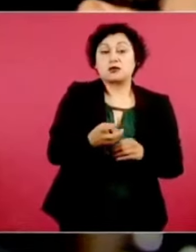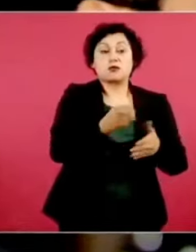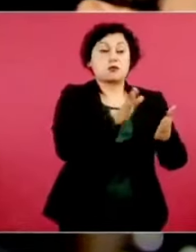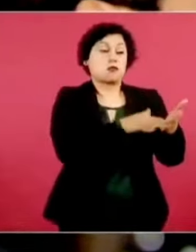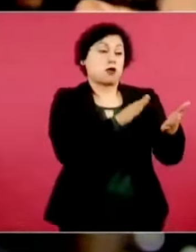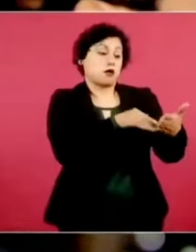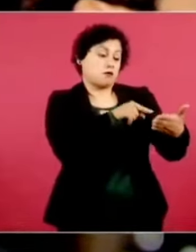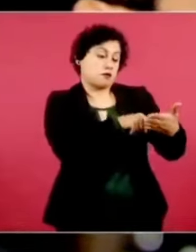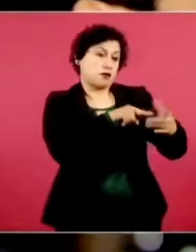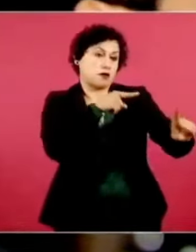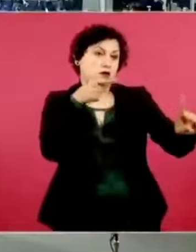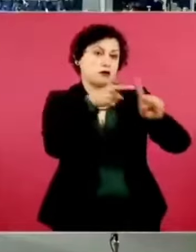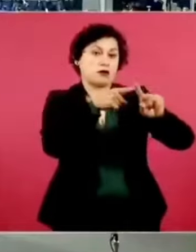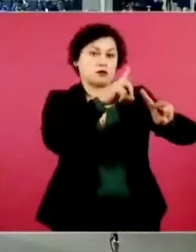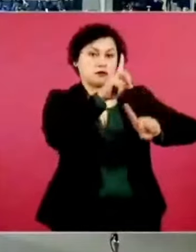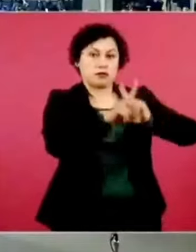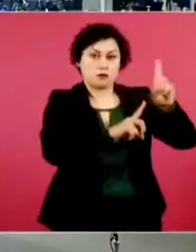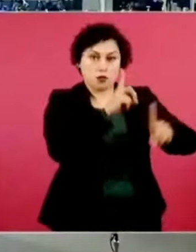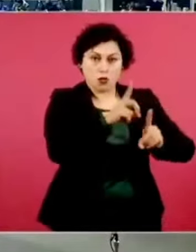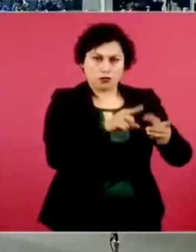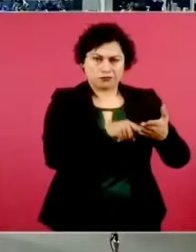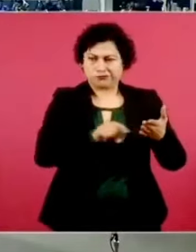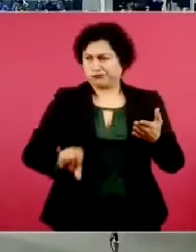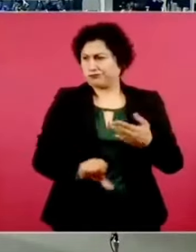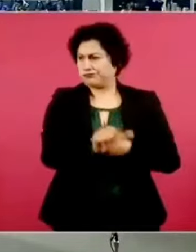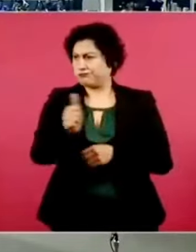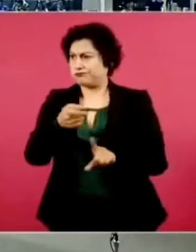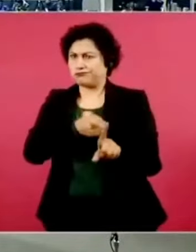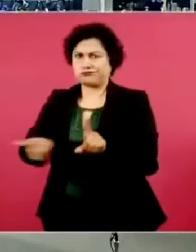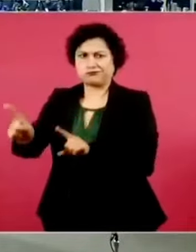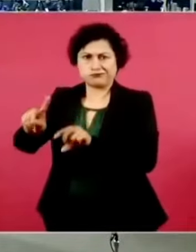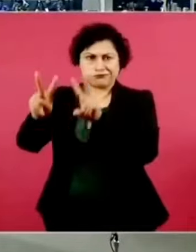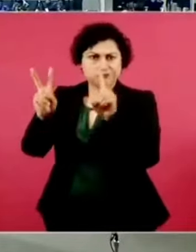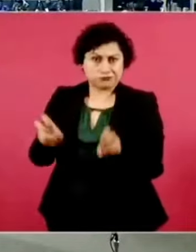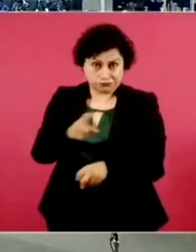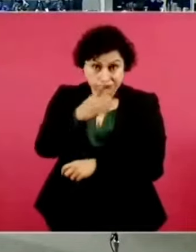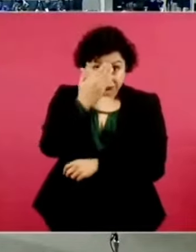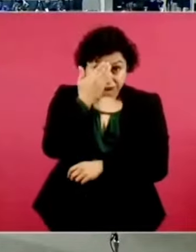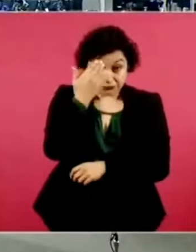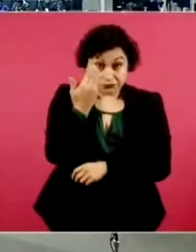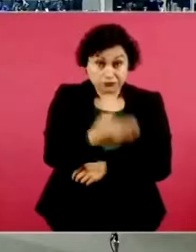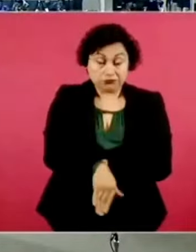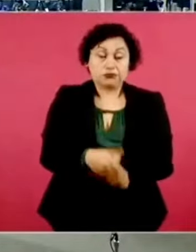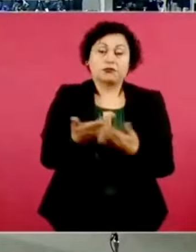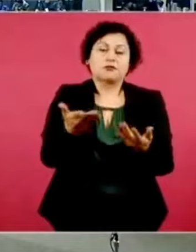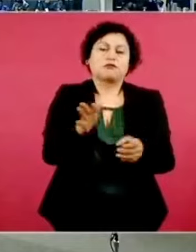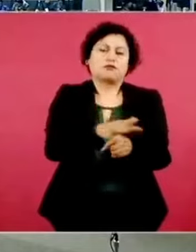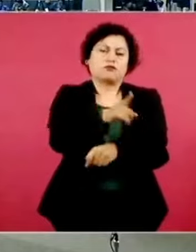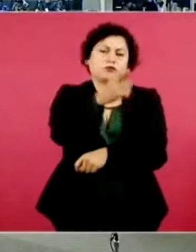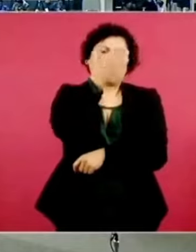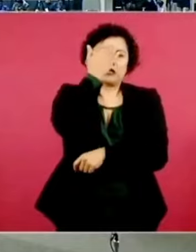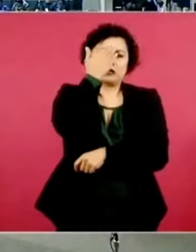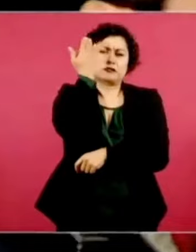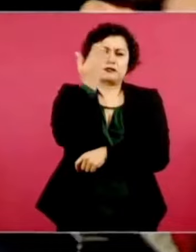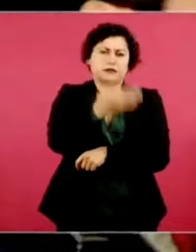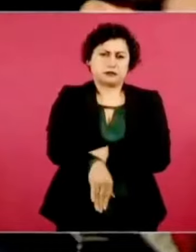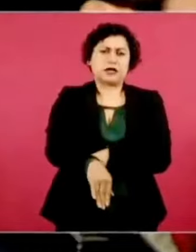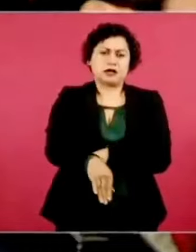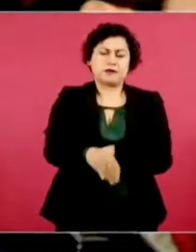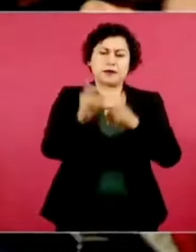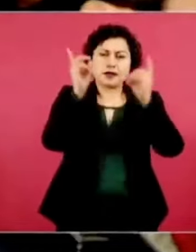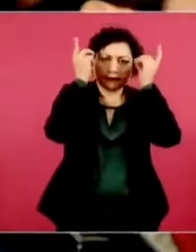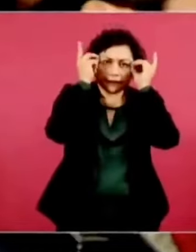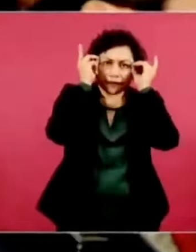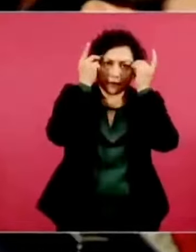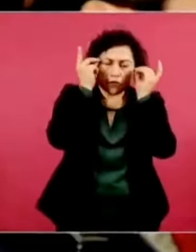para el deporte, teniendo en cuenta también que esta disciplina ya se va a salir de algunas de las justas deportivas por cuestión de maltrato animal.